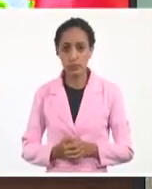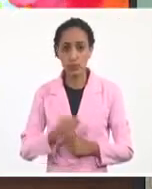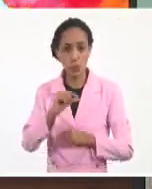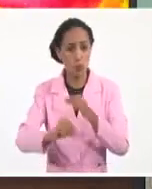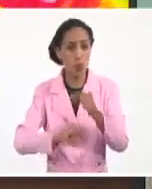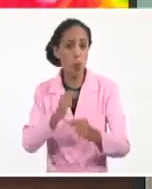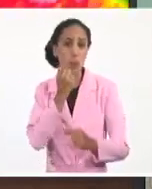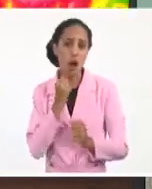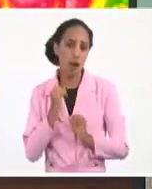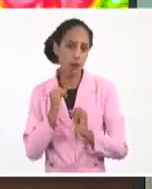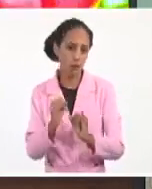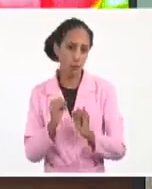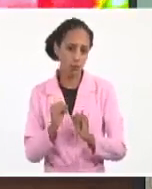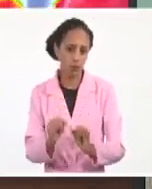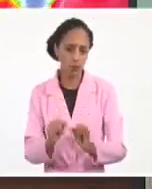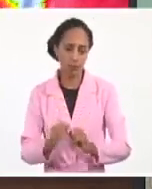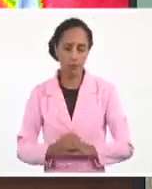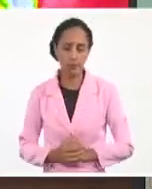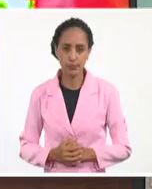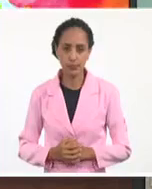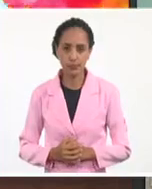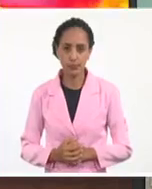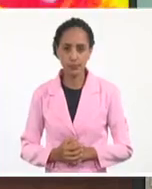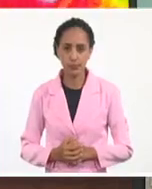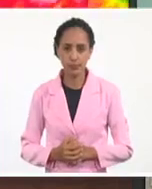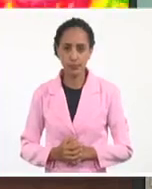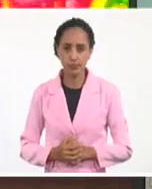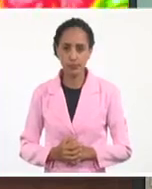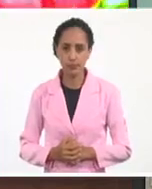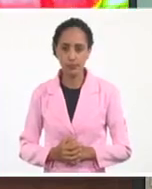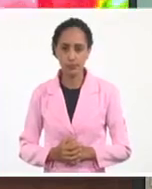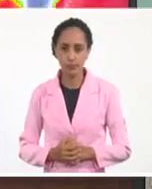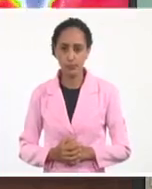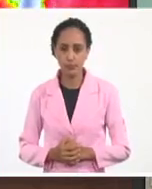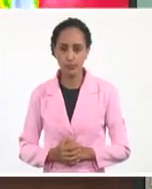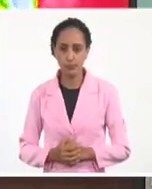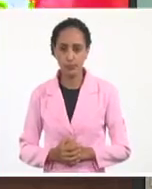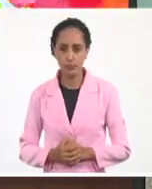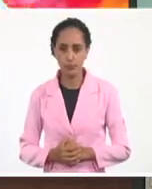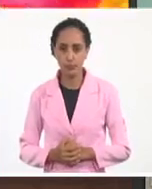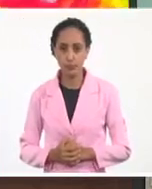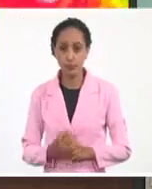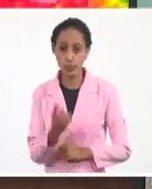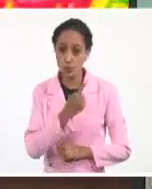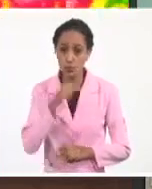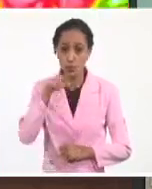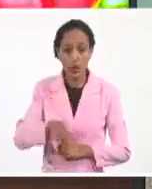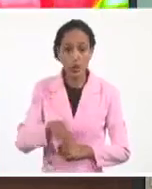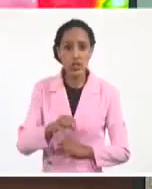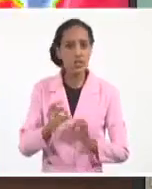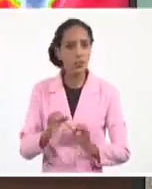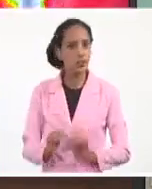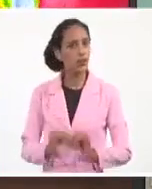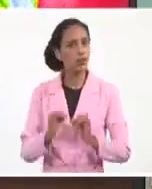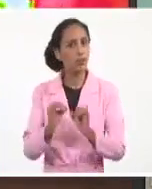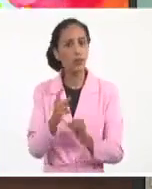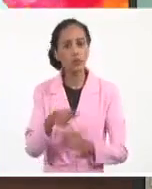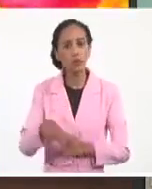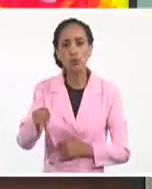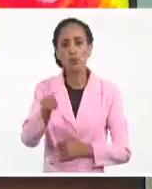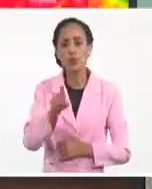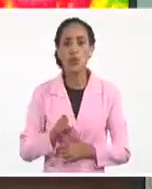a medida que pasa el tiempo. Por eso es que estamos aquí, para brindarles a ustedes continuamente las